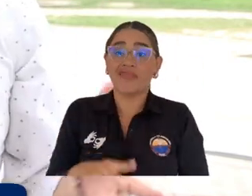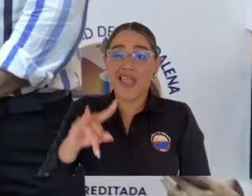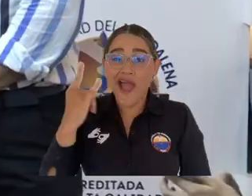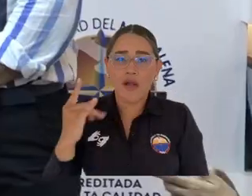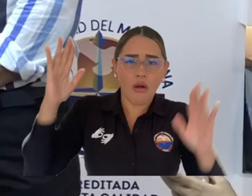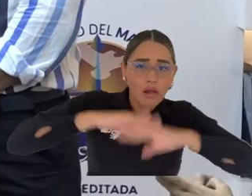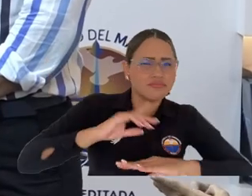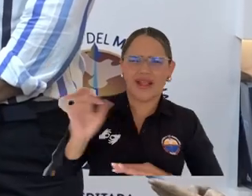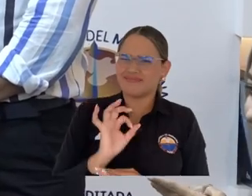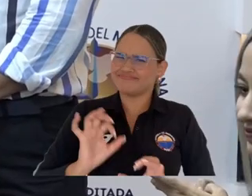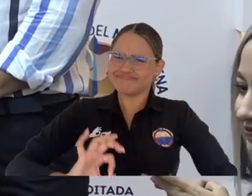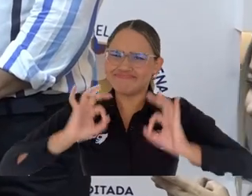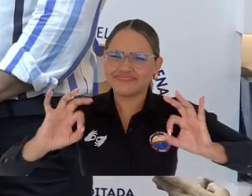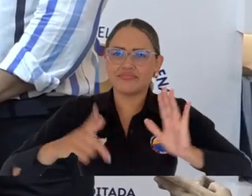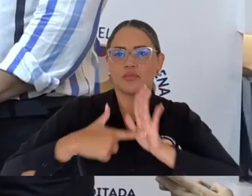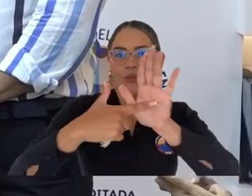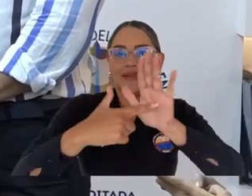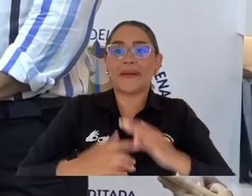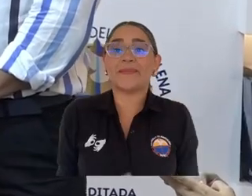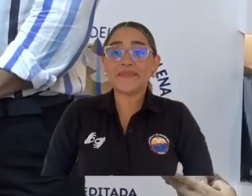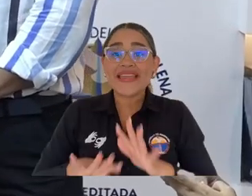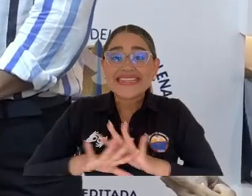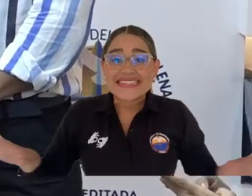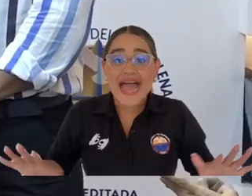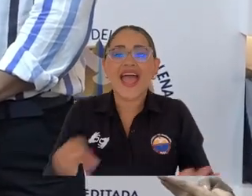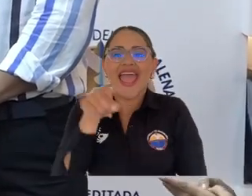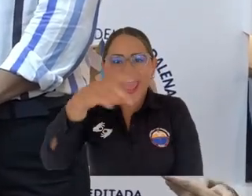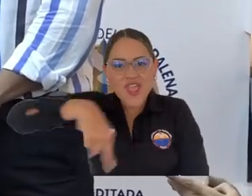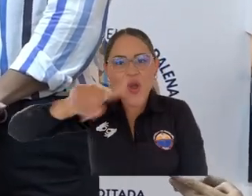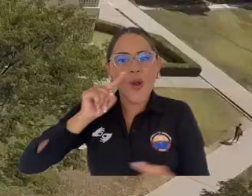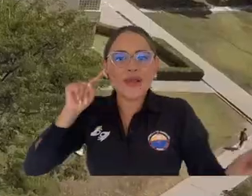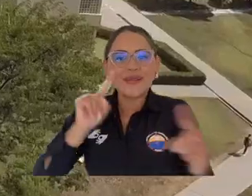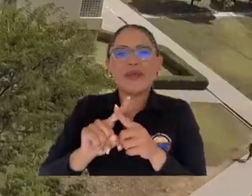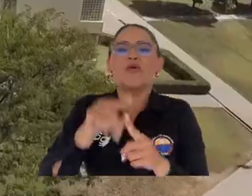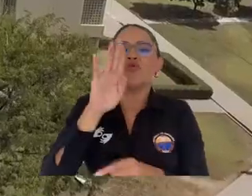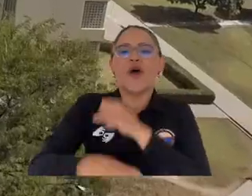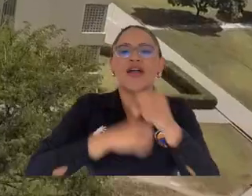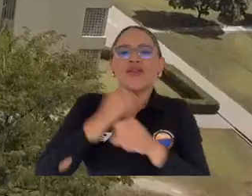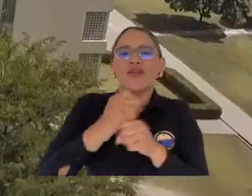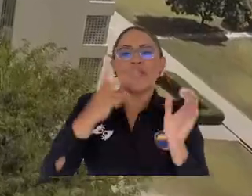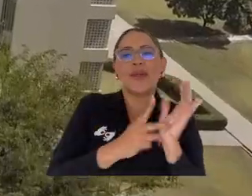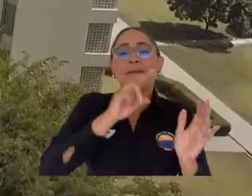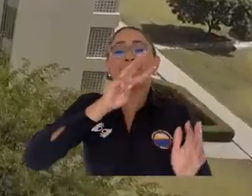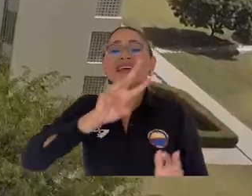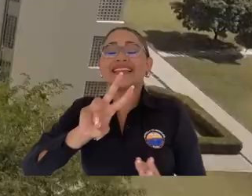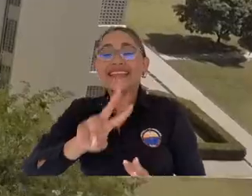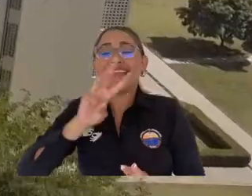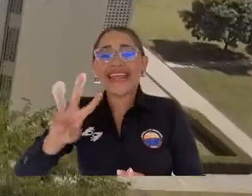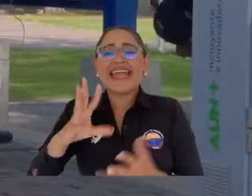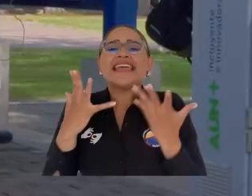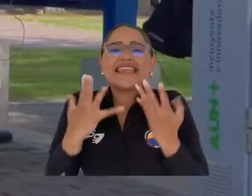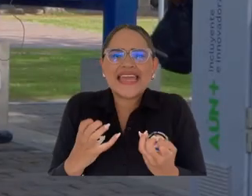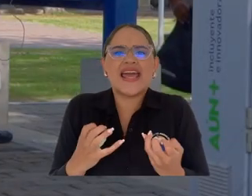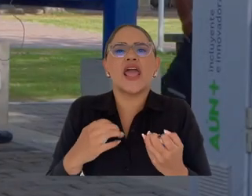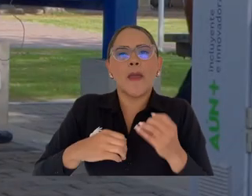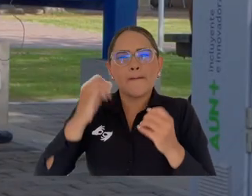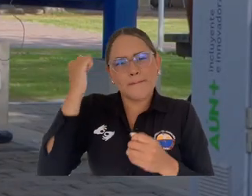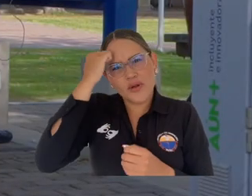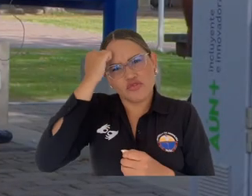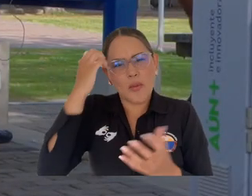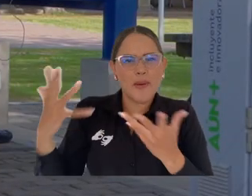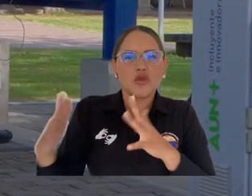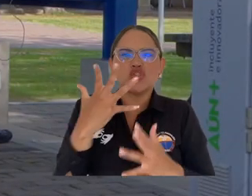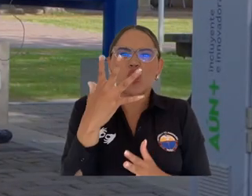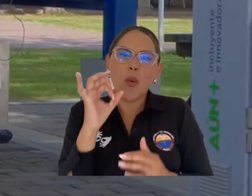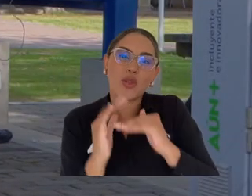transparente. Estos nuevos profesores se van sumando a la meta de 2023, proyectada a tener más de 50, consolidando así un